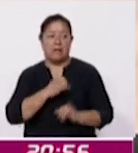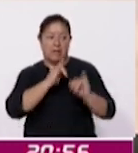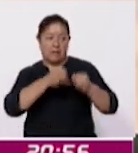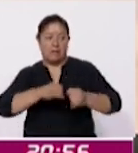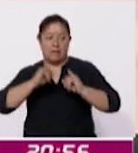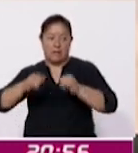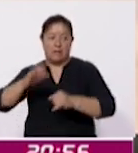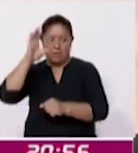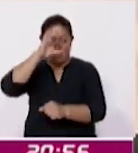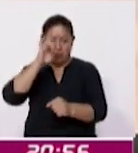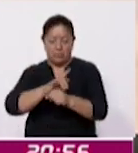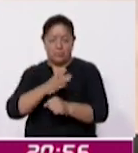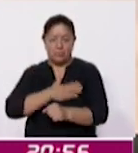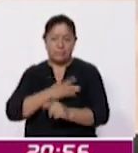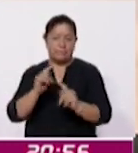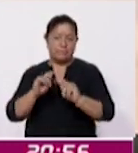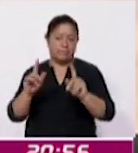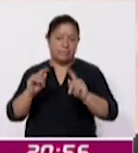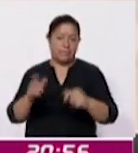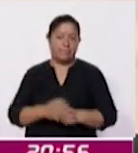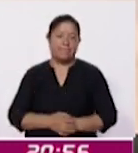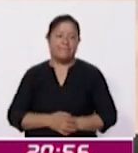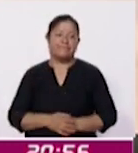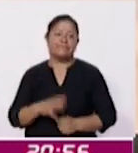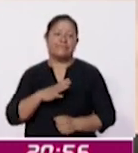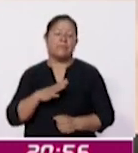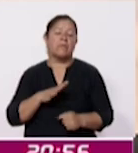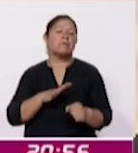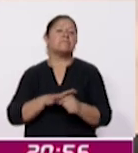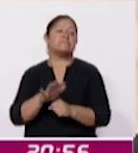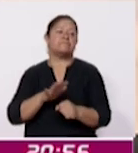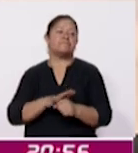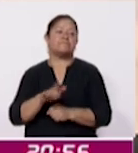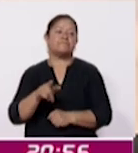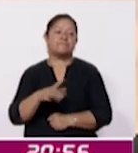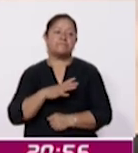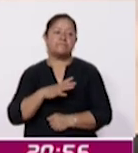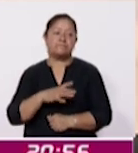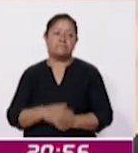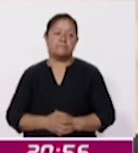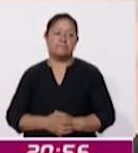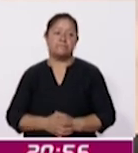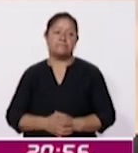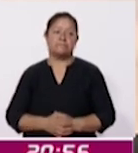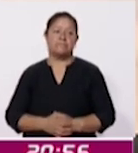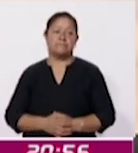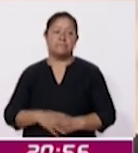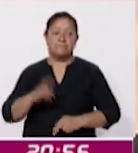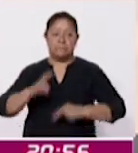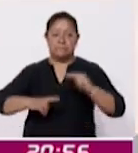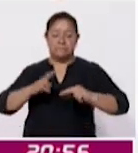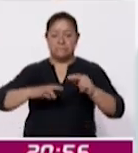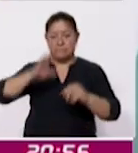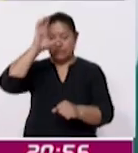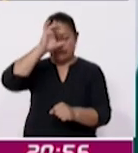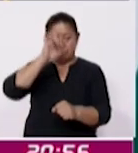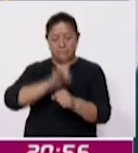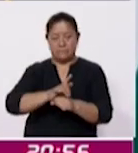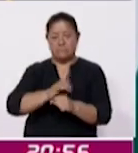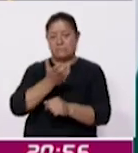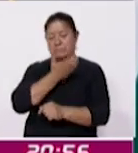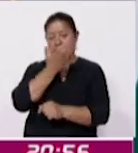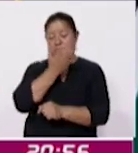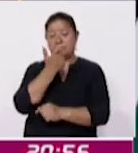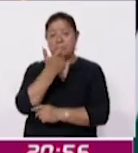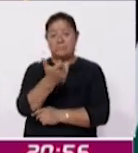cultura como tlaxcaltecas cuáles son pues todo lo que tenemos a nivel cultural y tradicional La